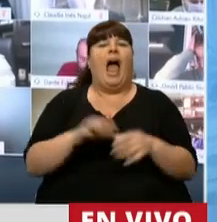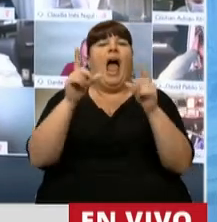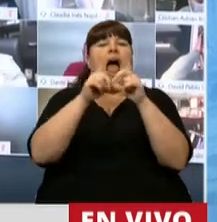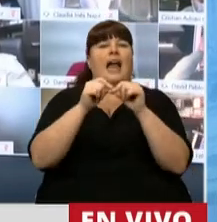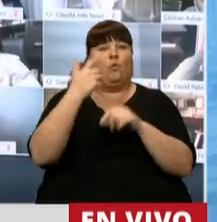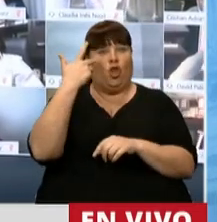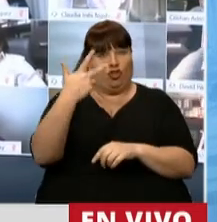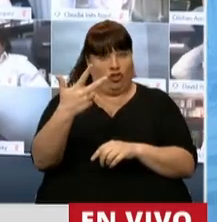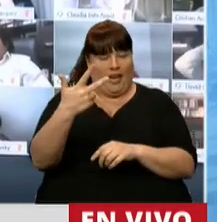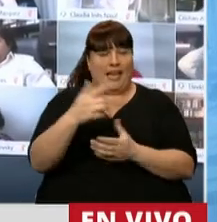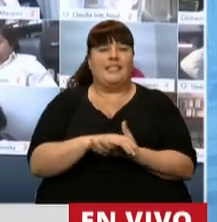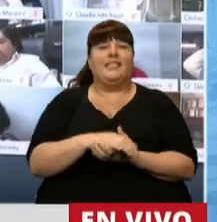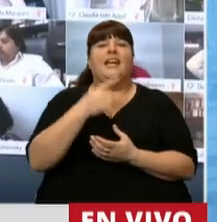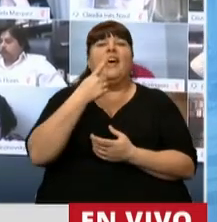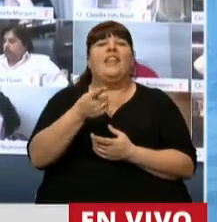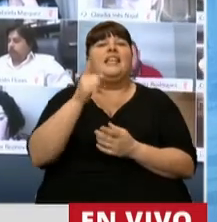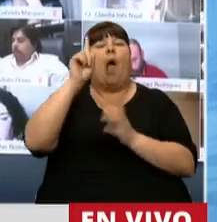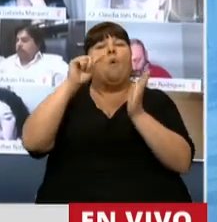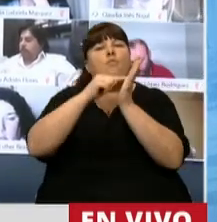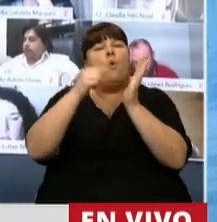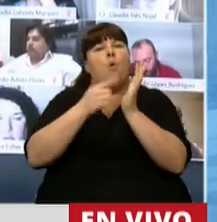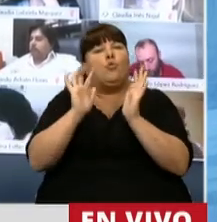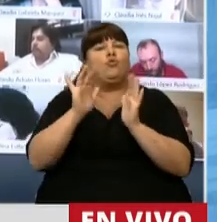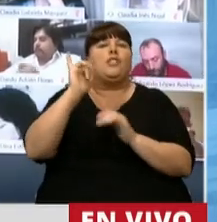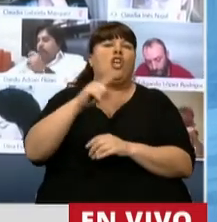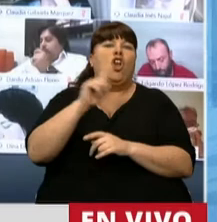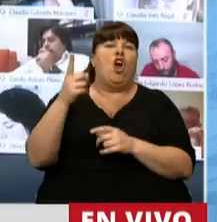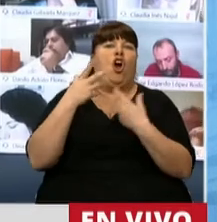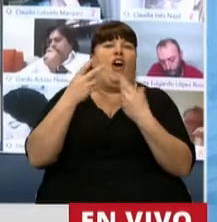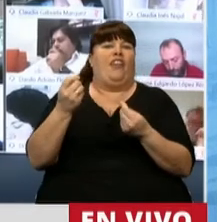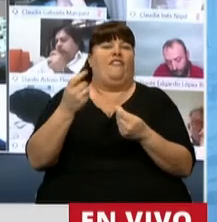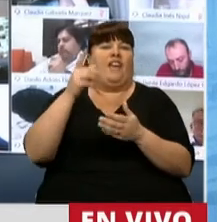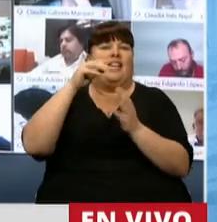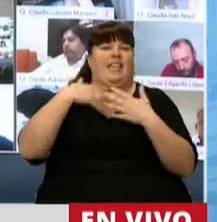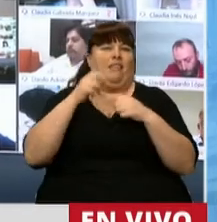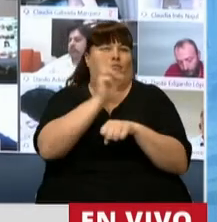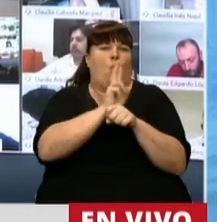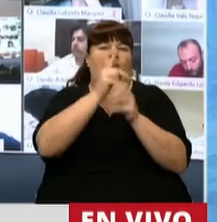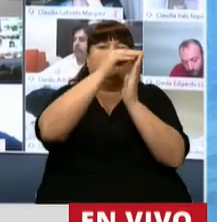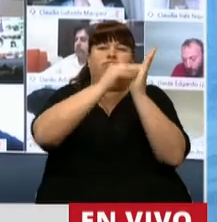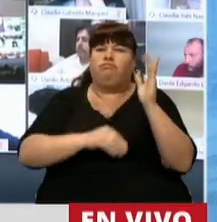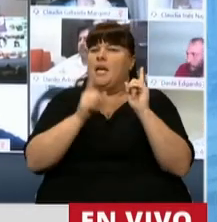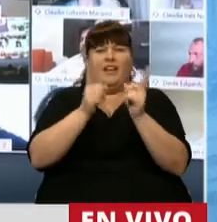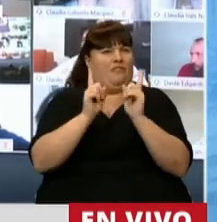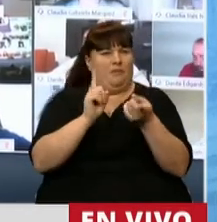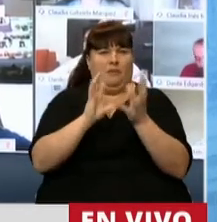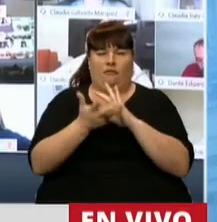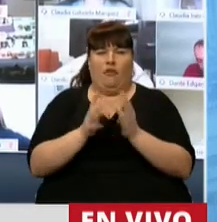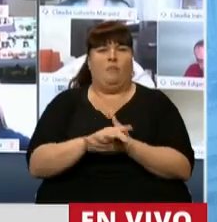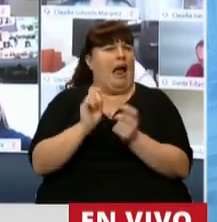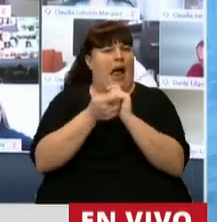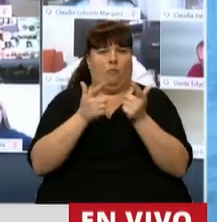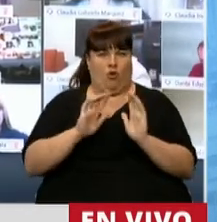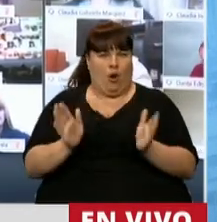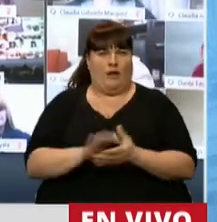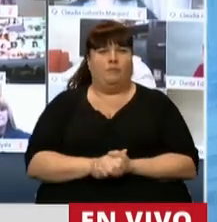artículo tercero, que es el que pone las excepciones a oponer la defensa de inmunidad en un listado de elementos, queda exactamente igual, no hay